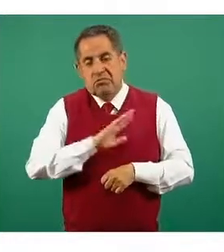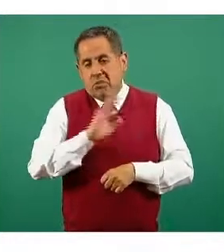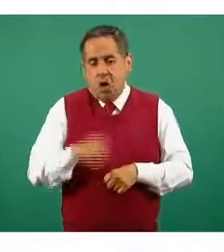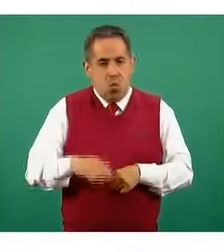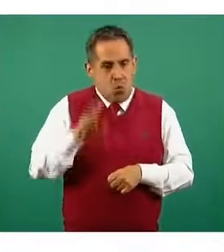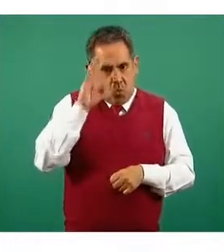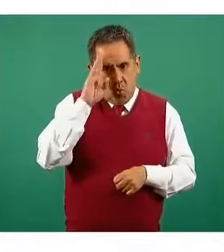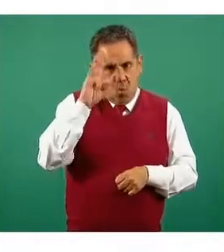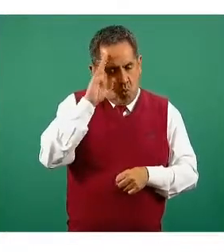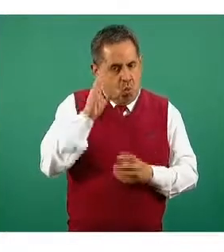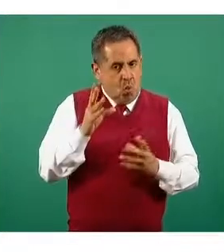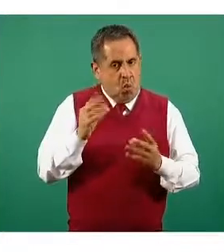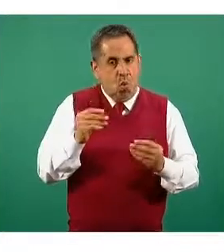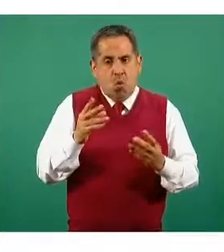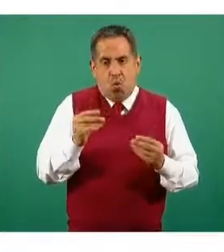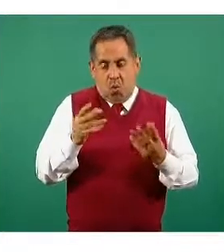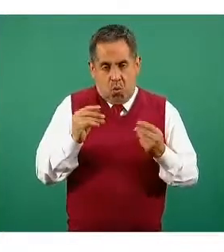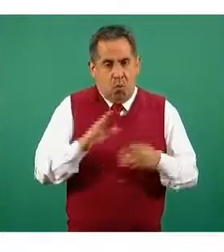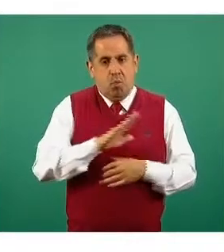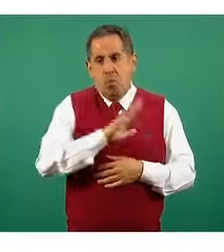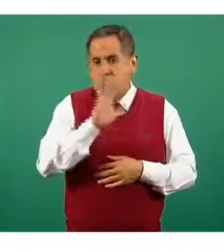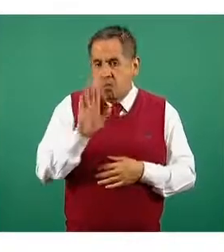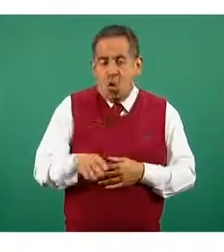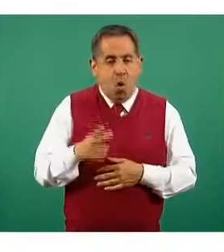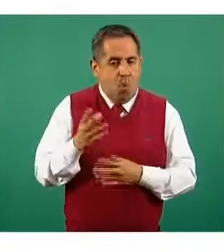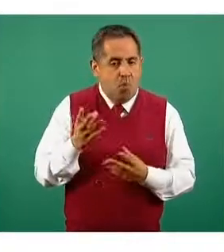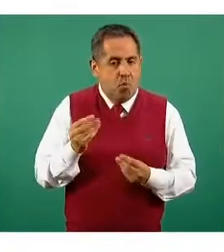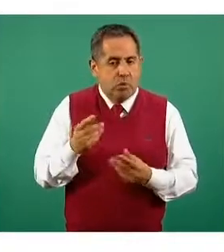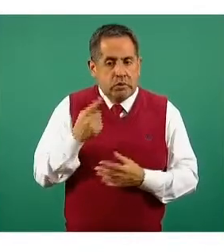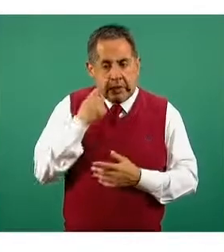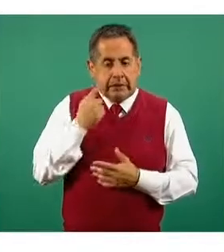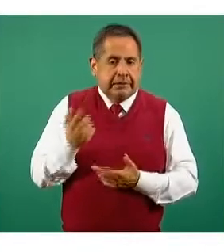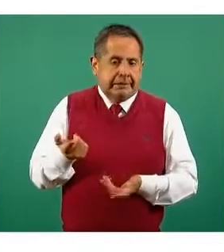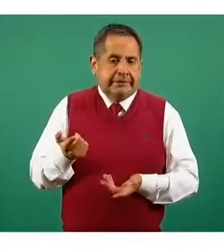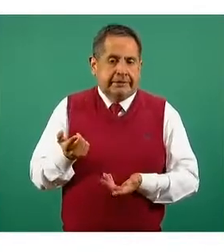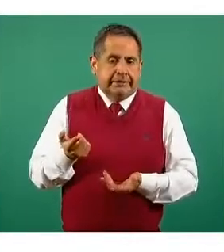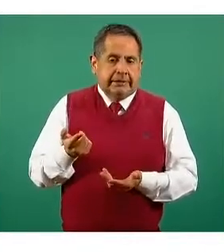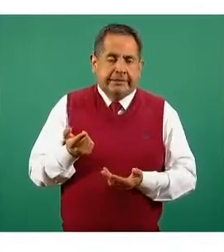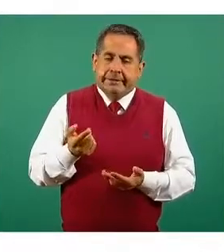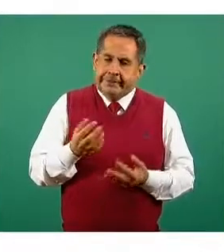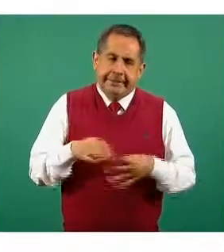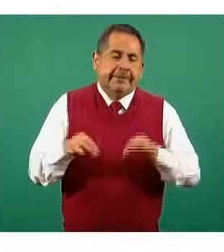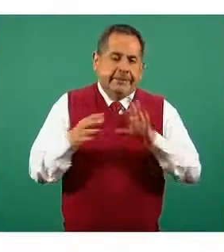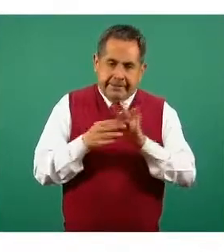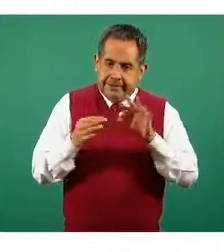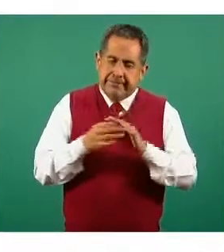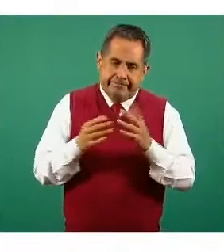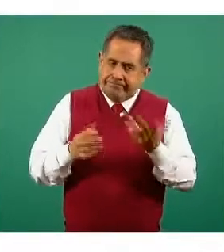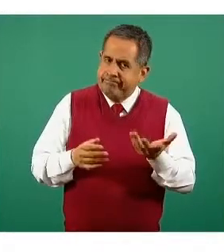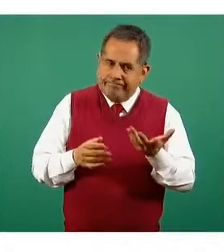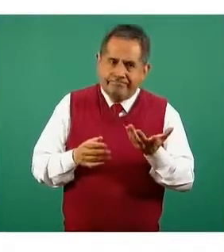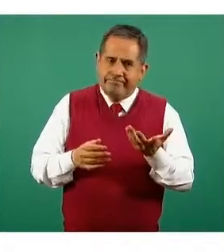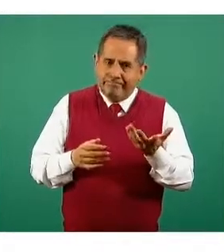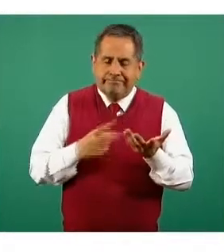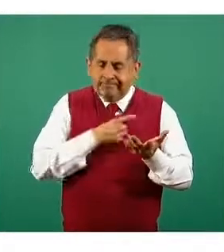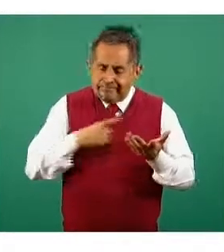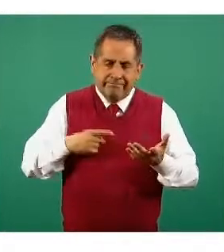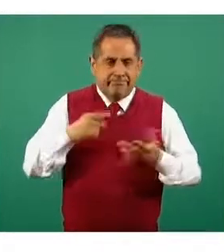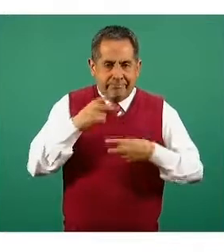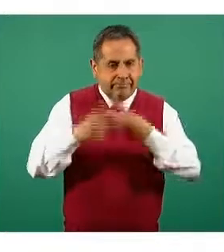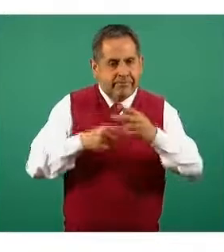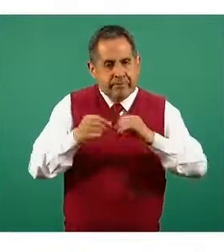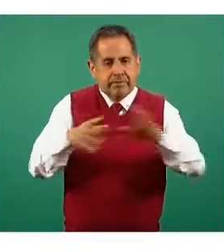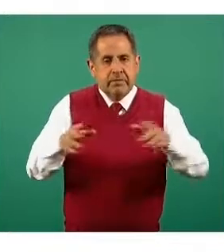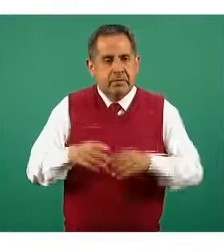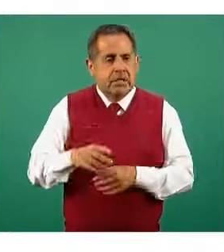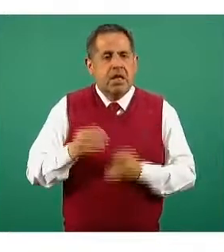carga de defunciones, con una ocurrencia de defunciones que en su momento es importante, es acorde al comportamiento epidémico